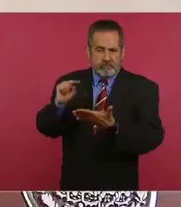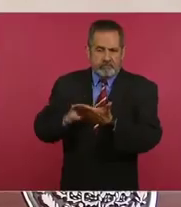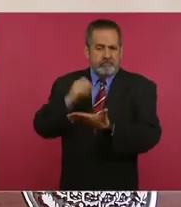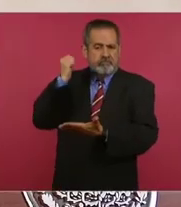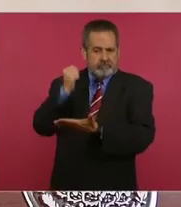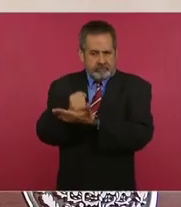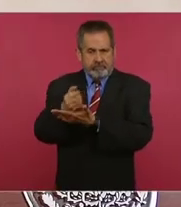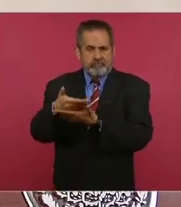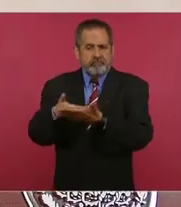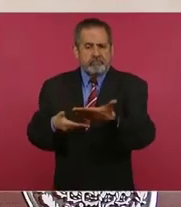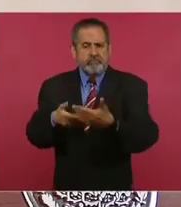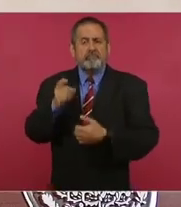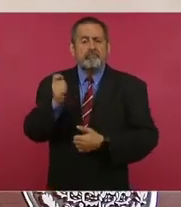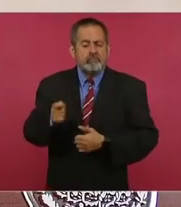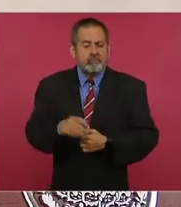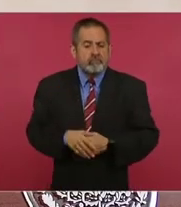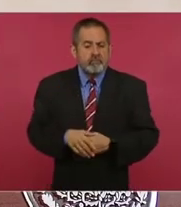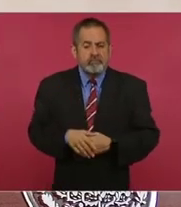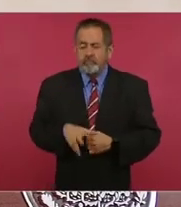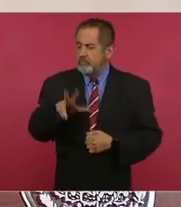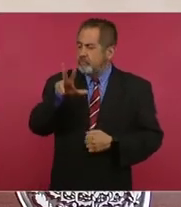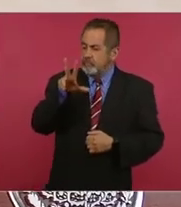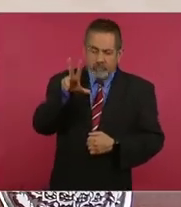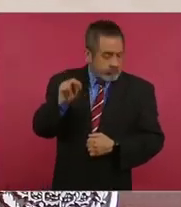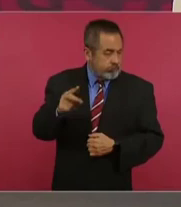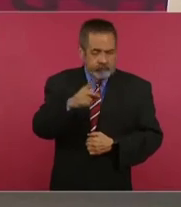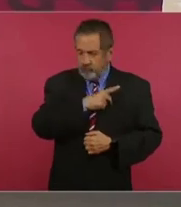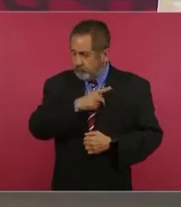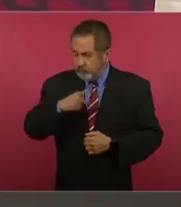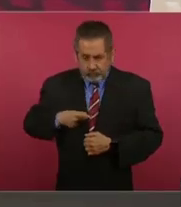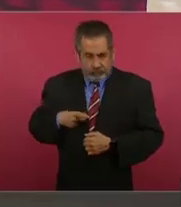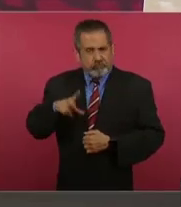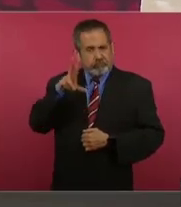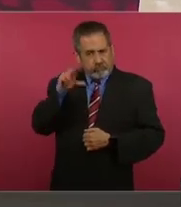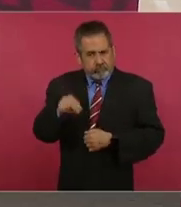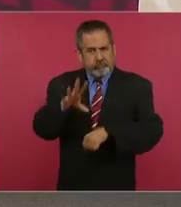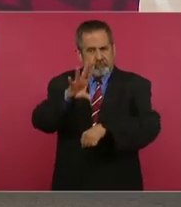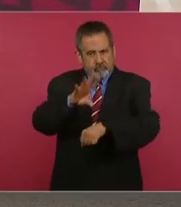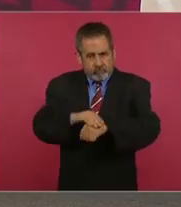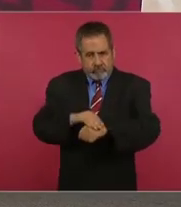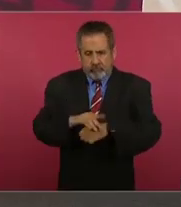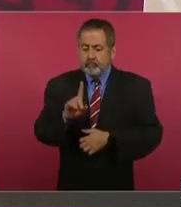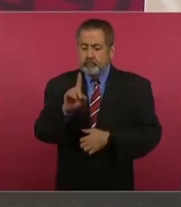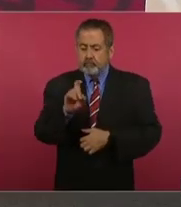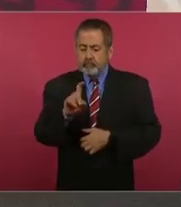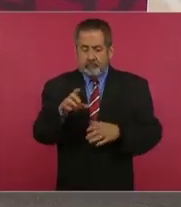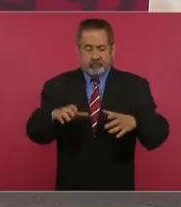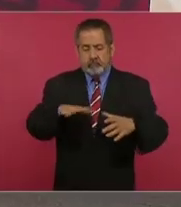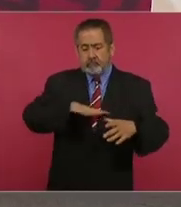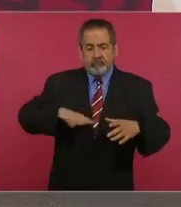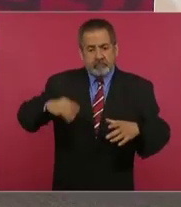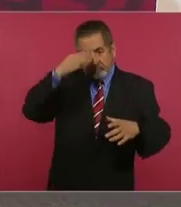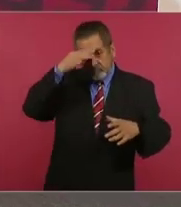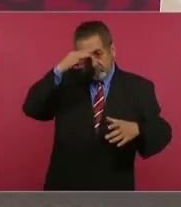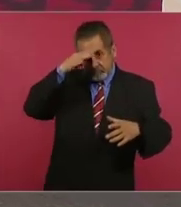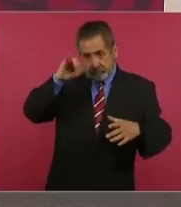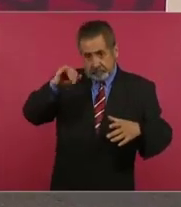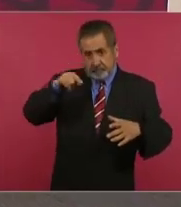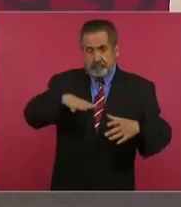para que no se permita el uso del agua de Mexicali